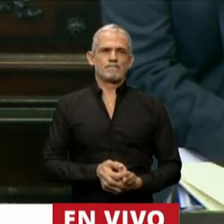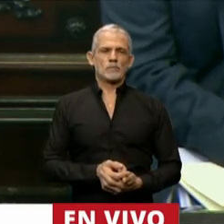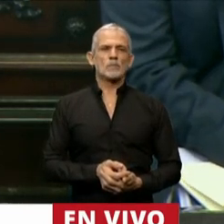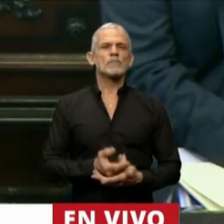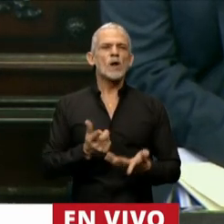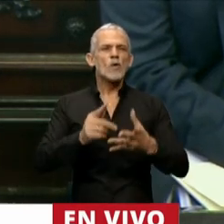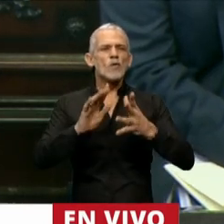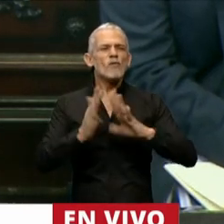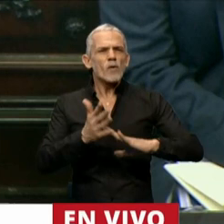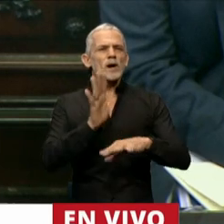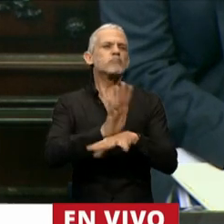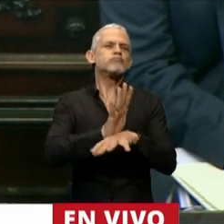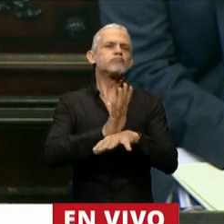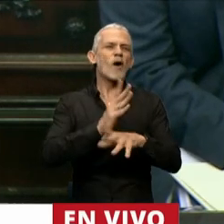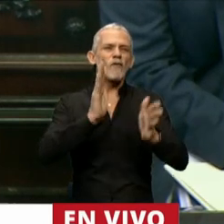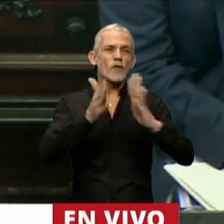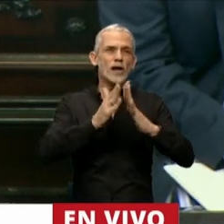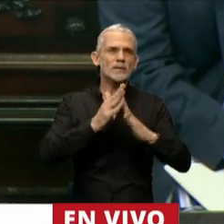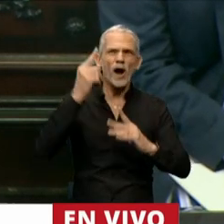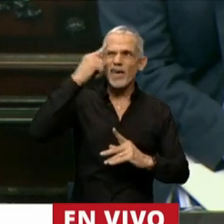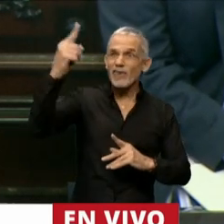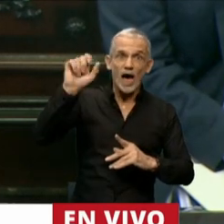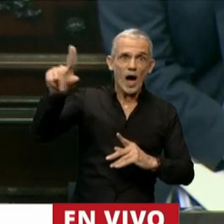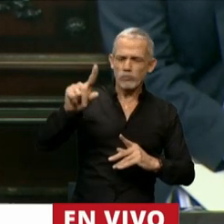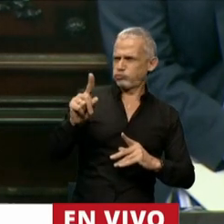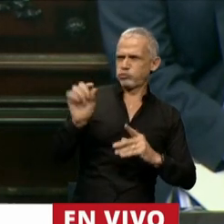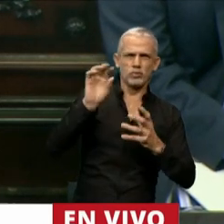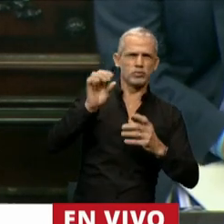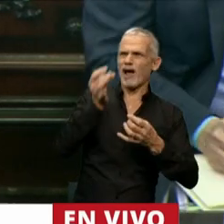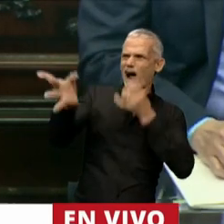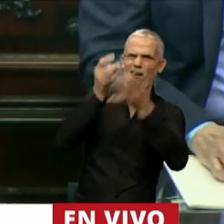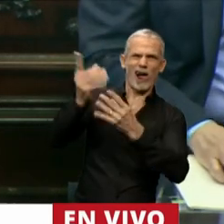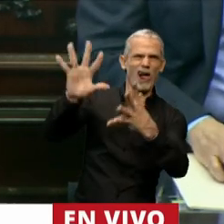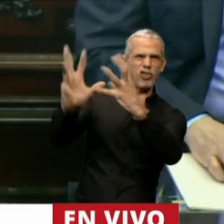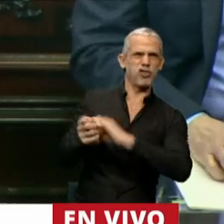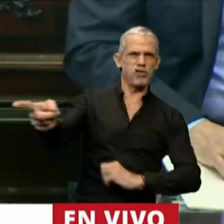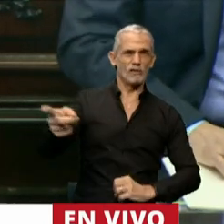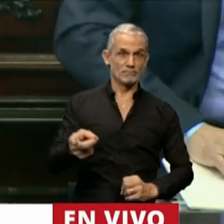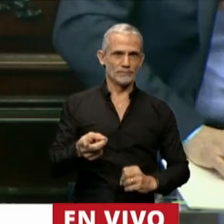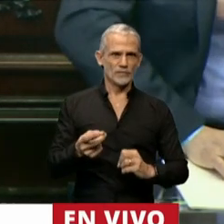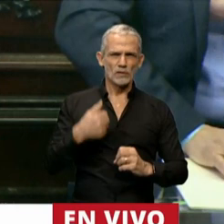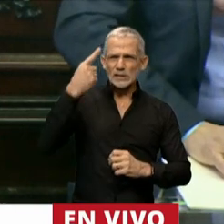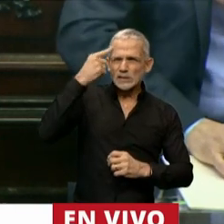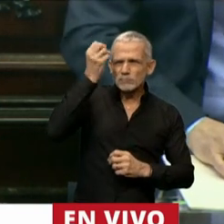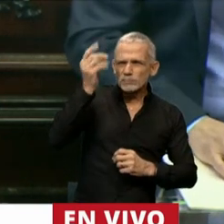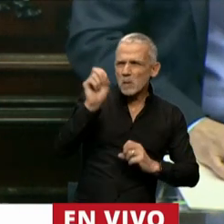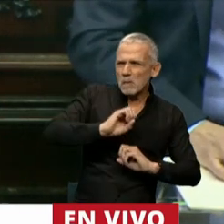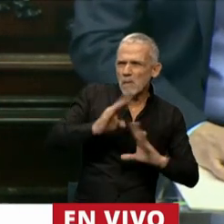Como una forma de violencia cuando se ataca a ideas, como una forma de violencia cuando se funda en prejuicios.